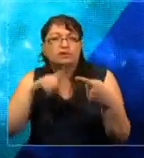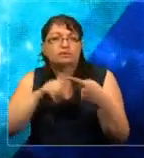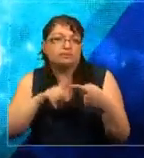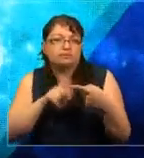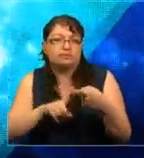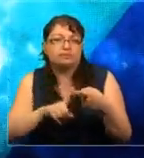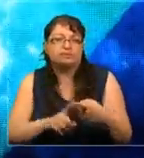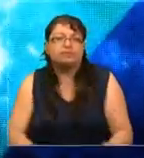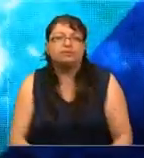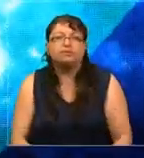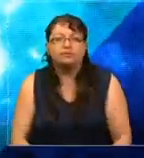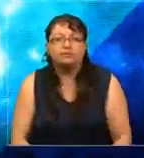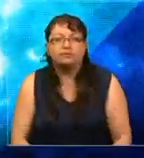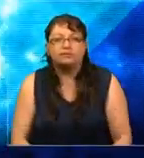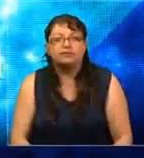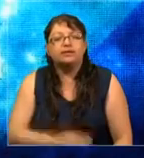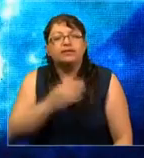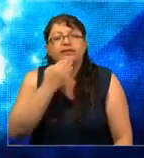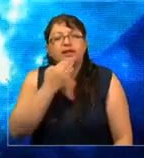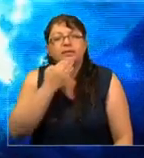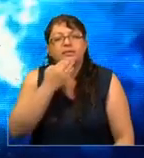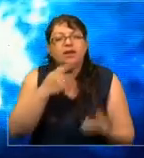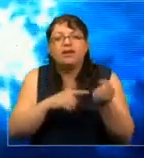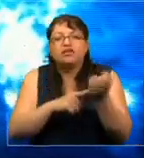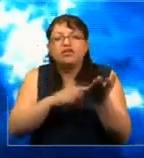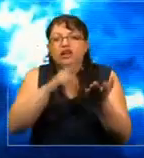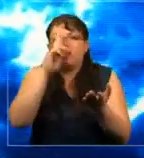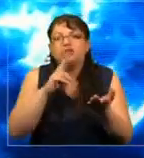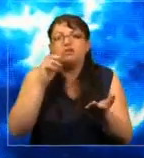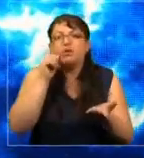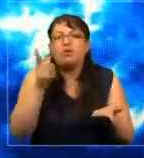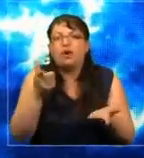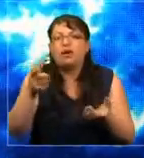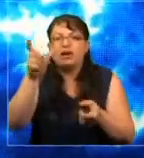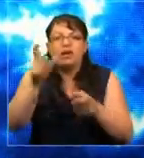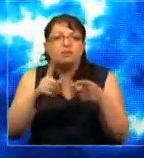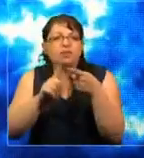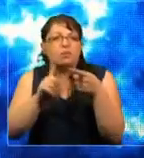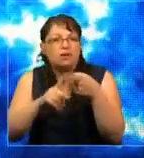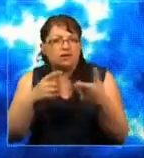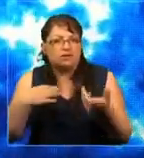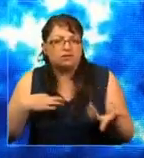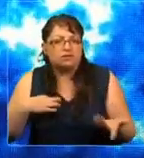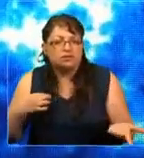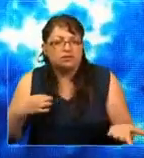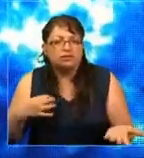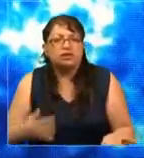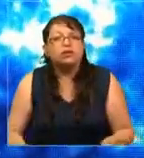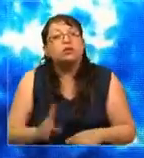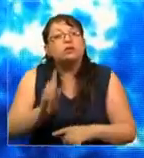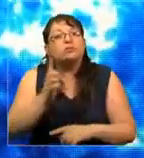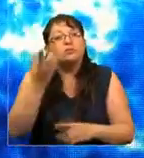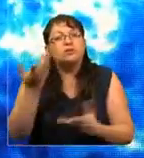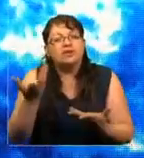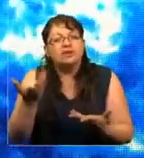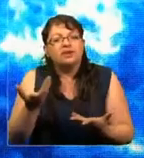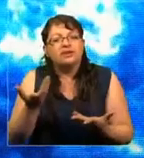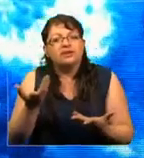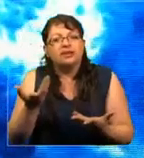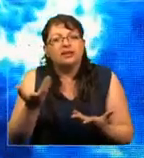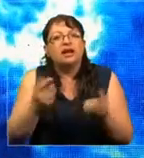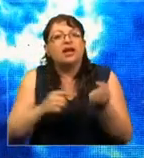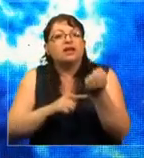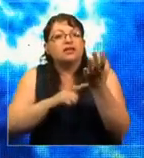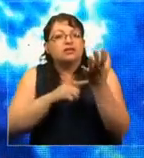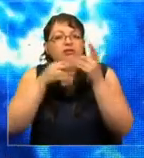gente, y cuál es el rol que tiene la tecnología en la participación ciudadana. El primero es la masificación de la